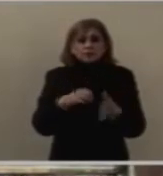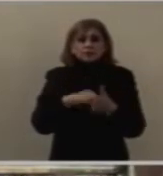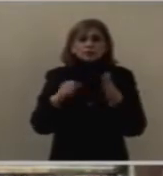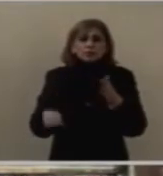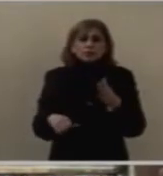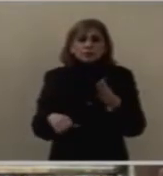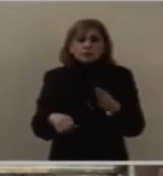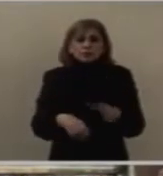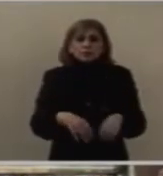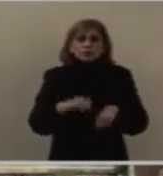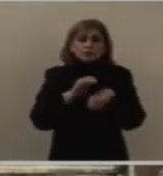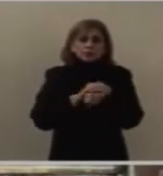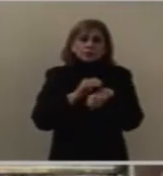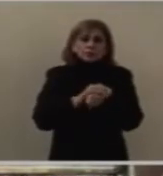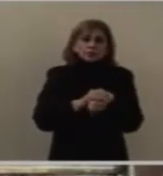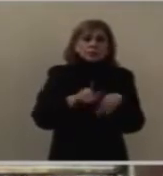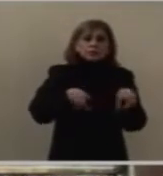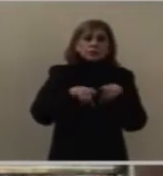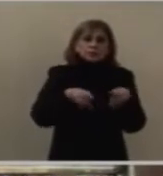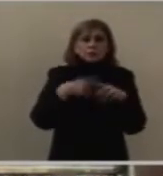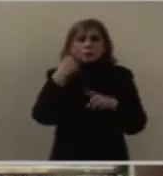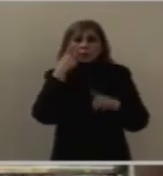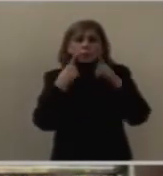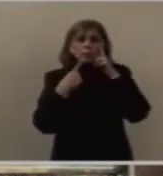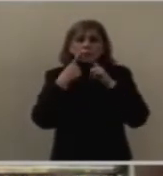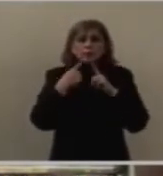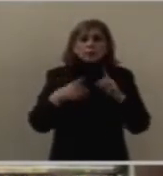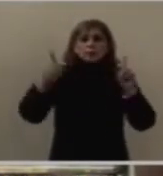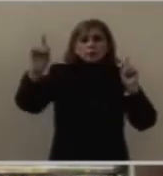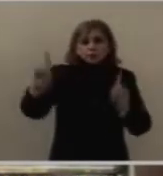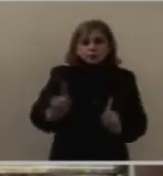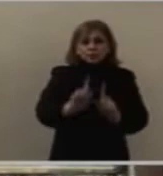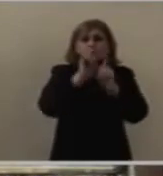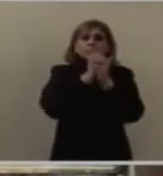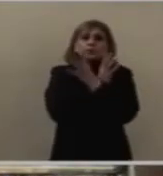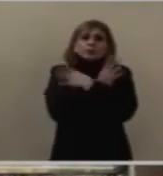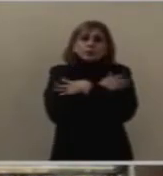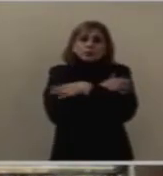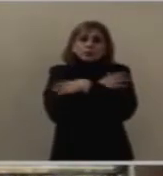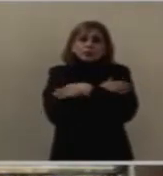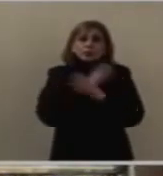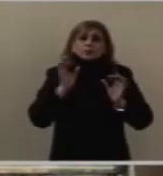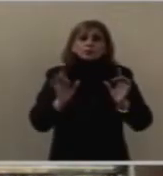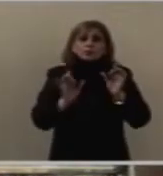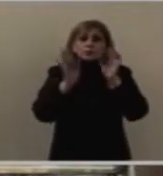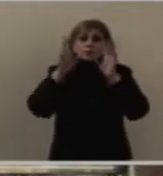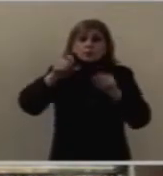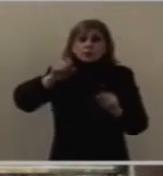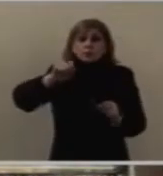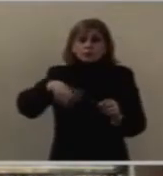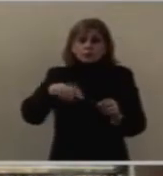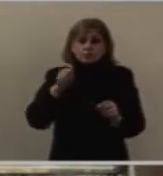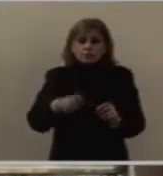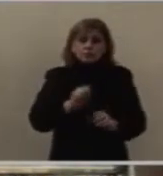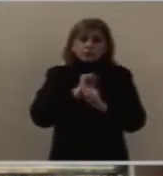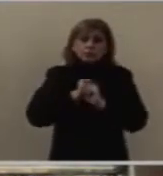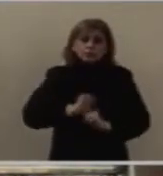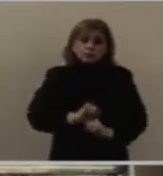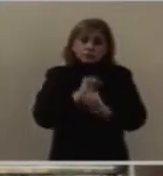consuélalo para que cuando tú tengas dolor y sufrimiento